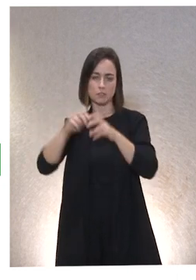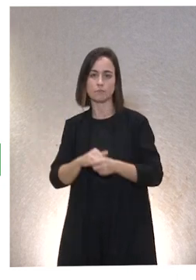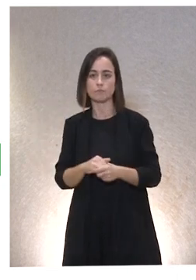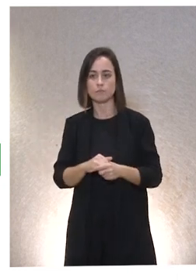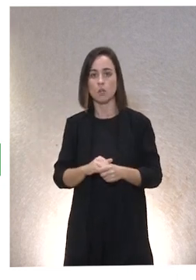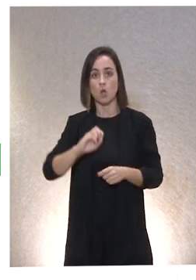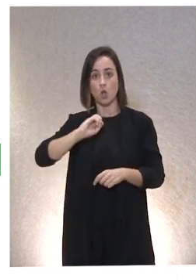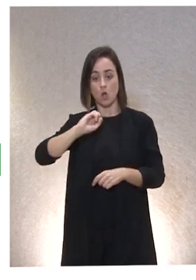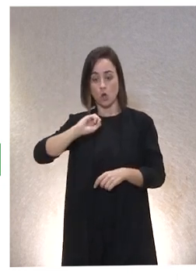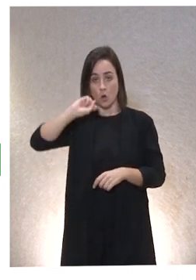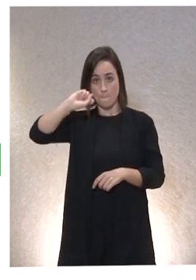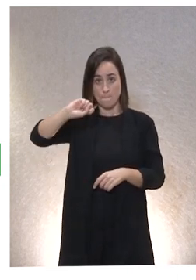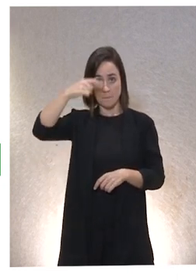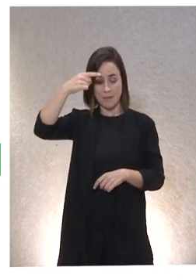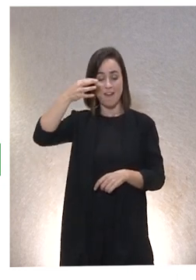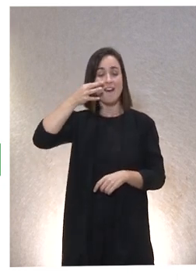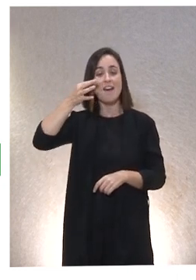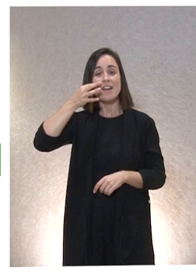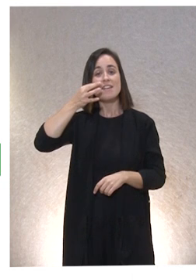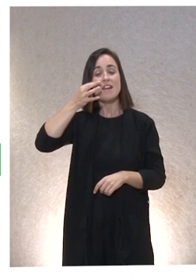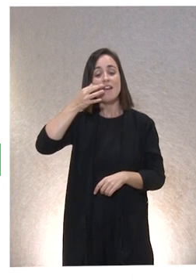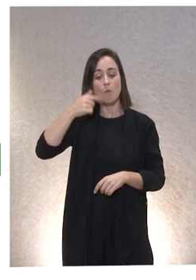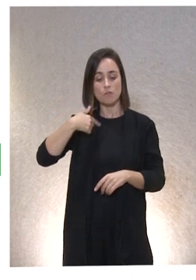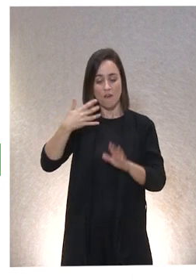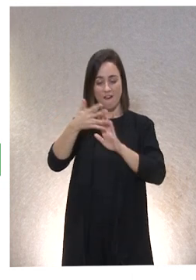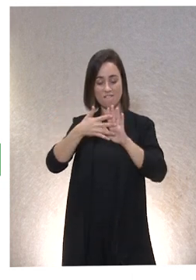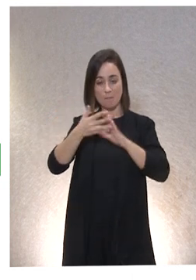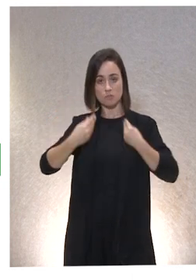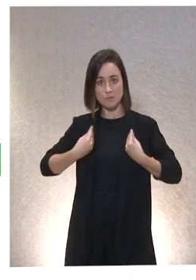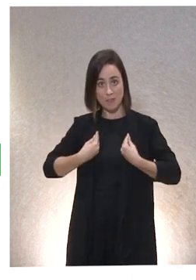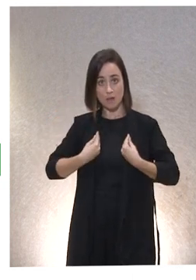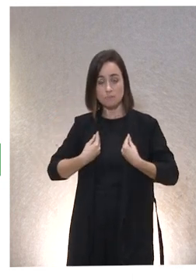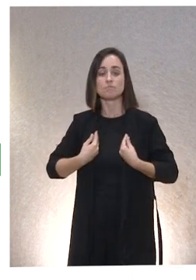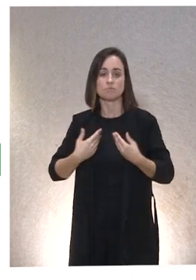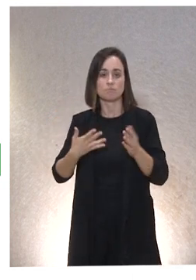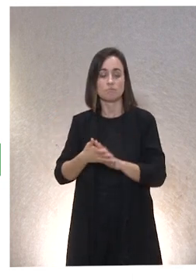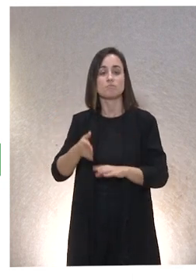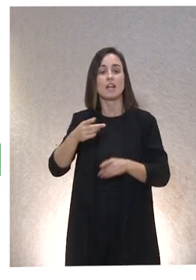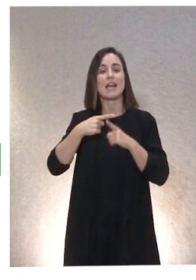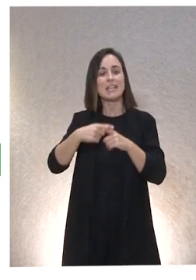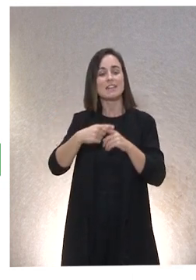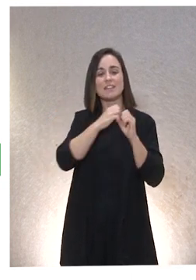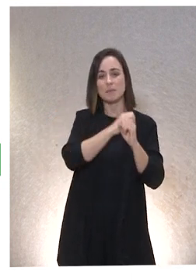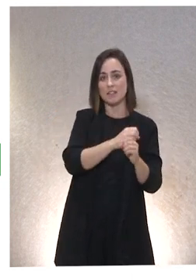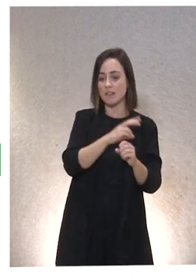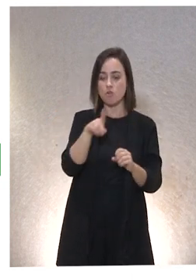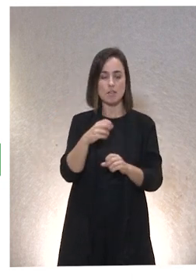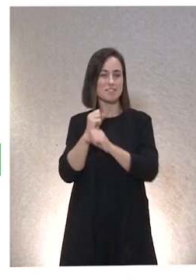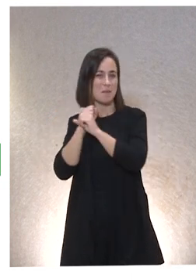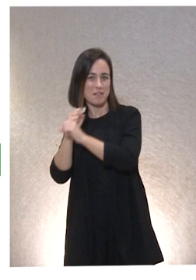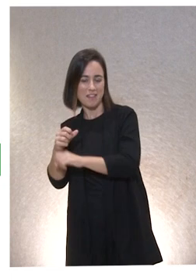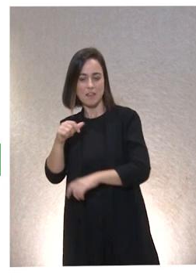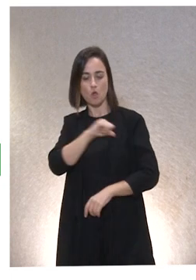Primera, la realidad fundamental a lo largo de nuestra vida es la interdependencia. No es la independencia, no es la